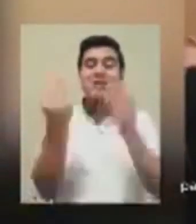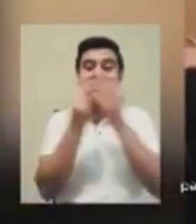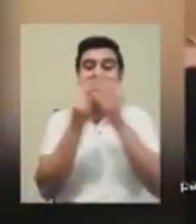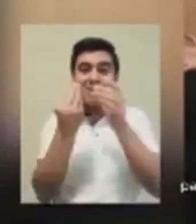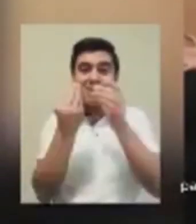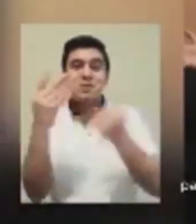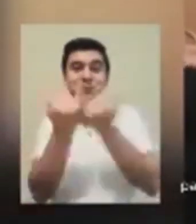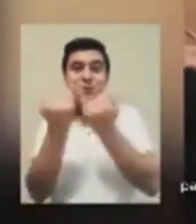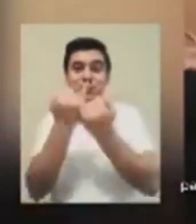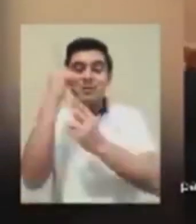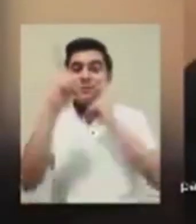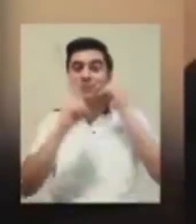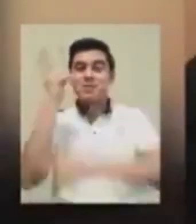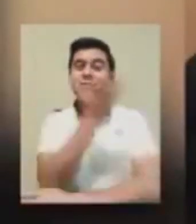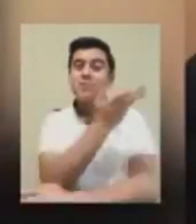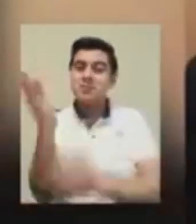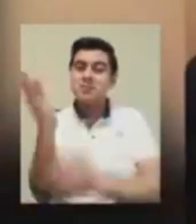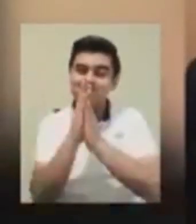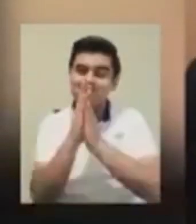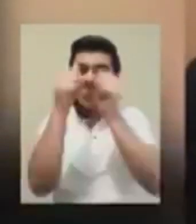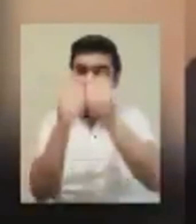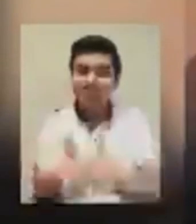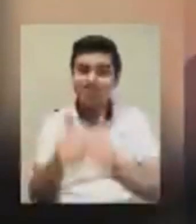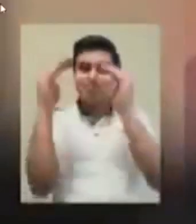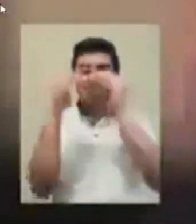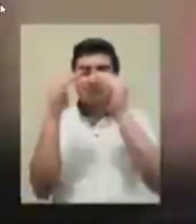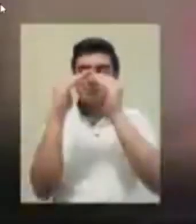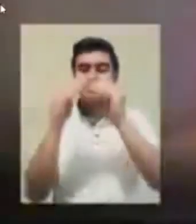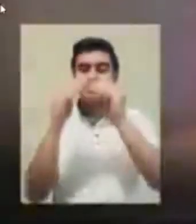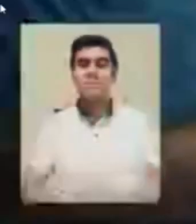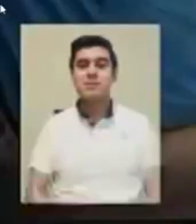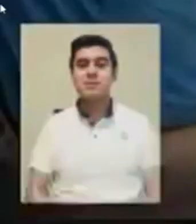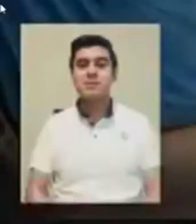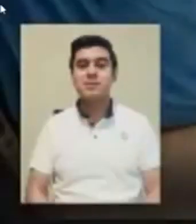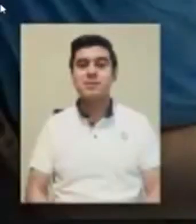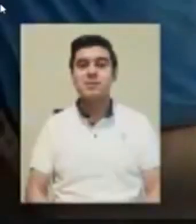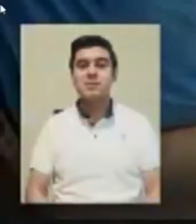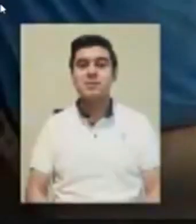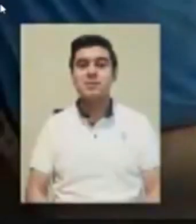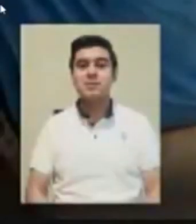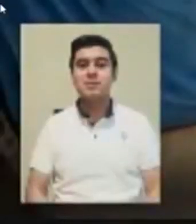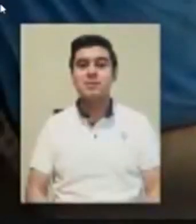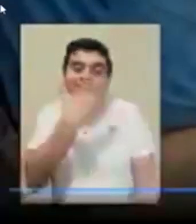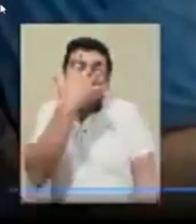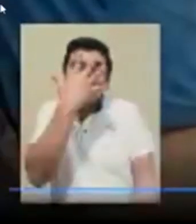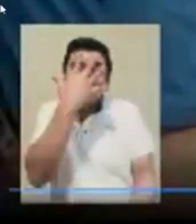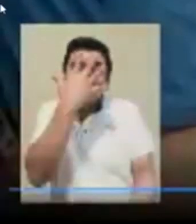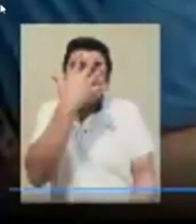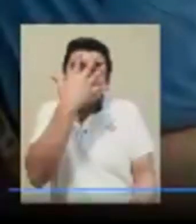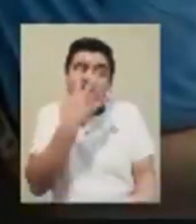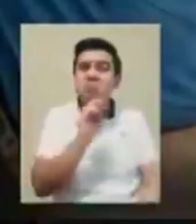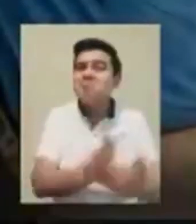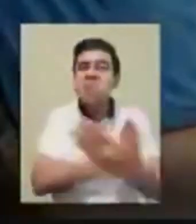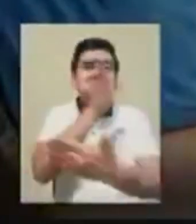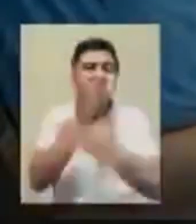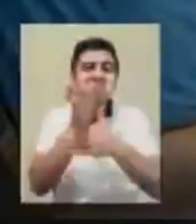regresar a clases y a pasear. Quédate en casa. Yo me siento un poco triste